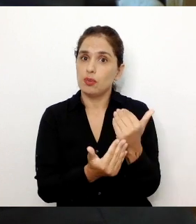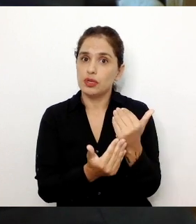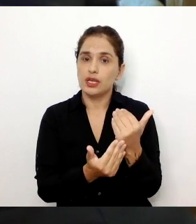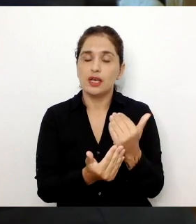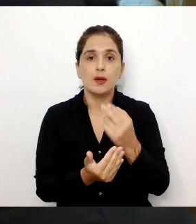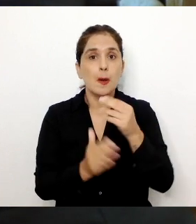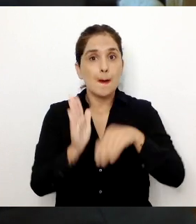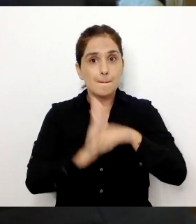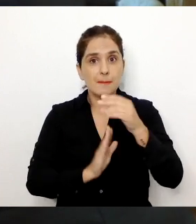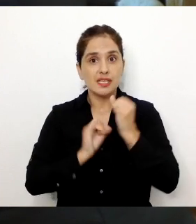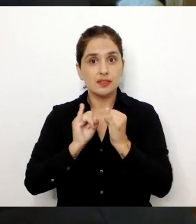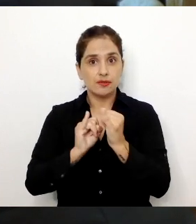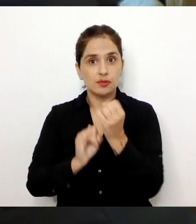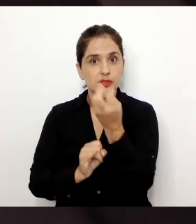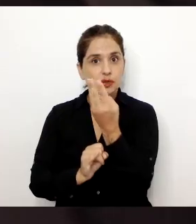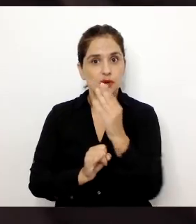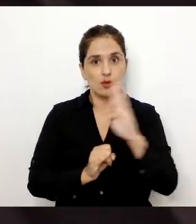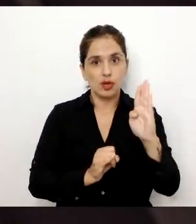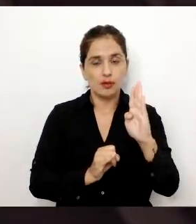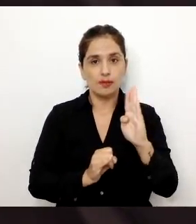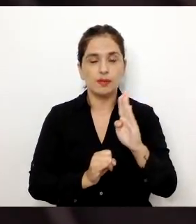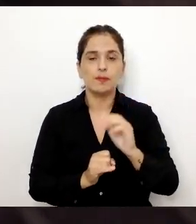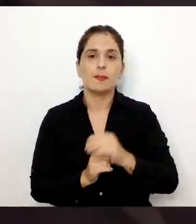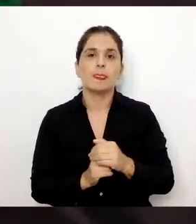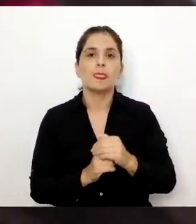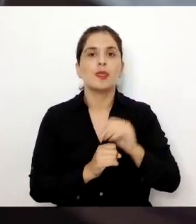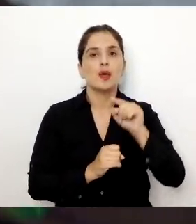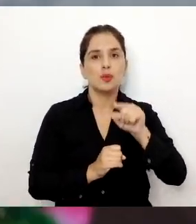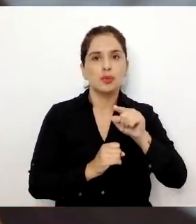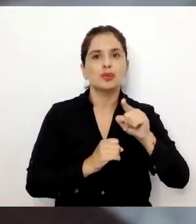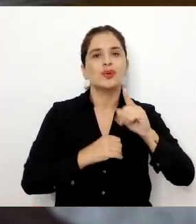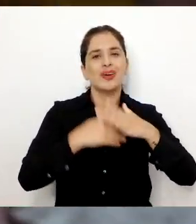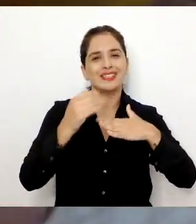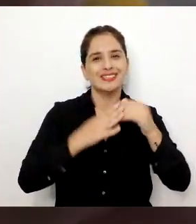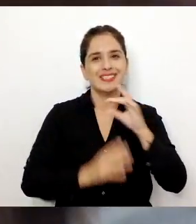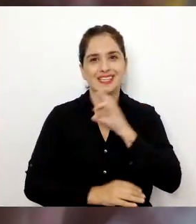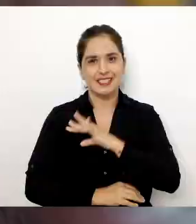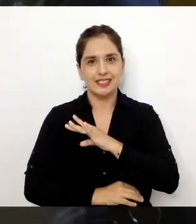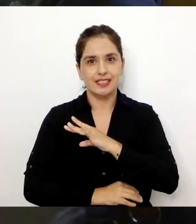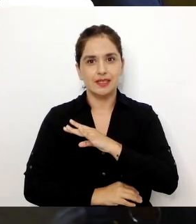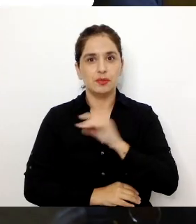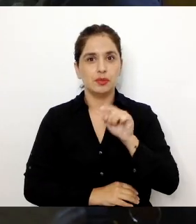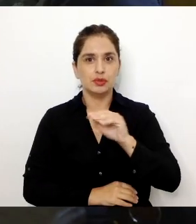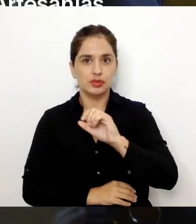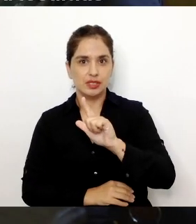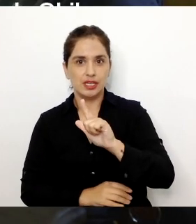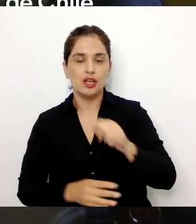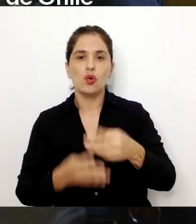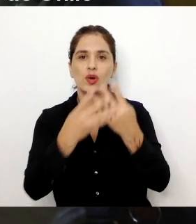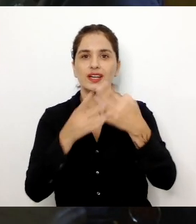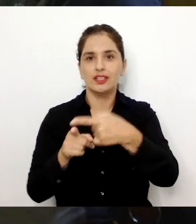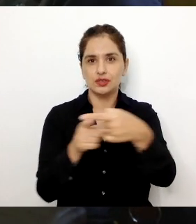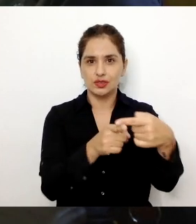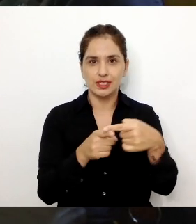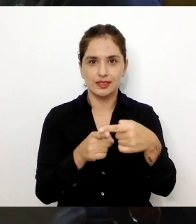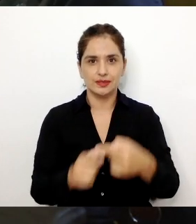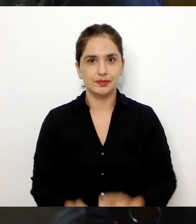Encuentra más información en nuestra página web www.artesaníasdechile.cl o en nuestras redes sociales.